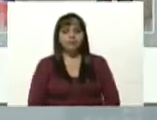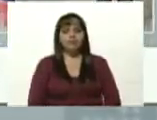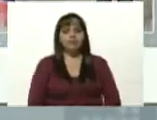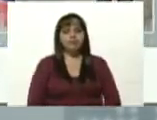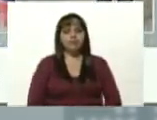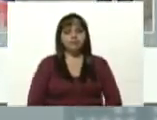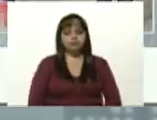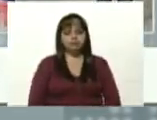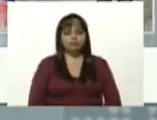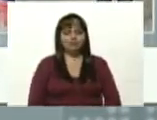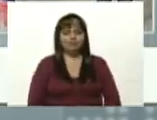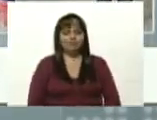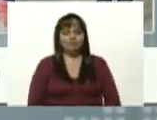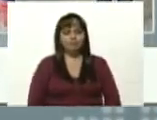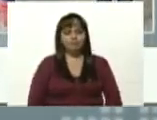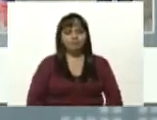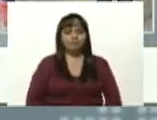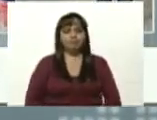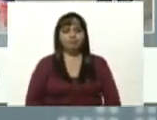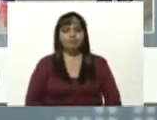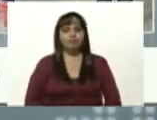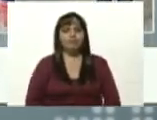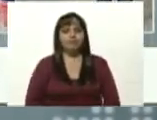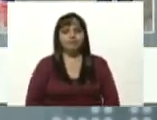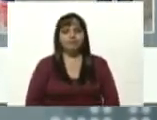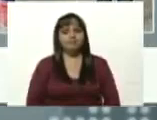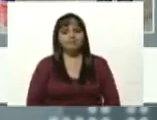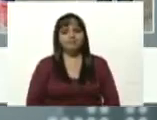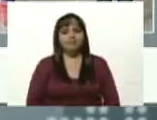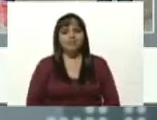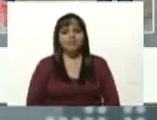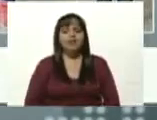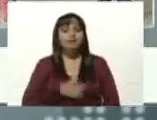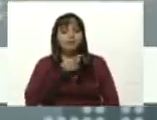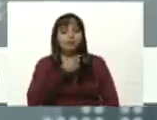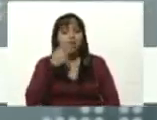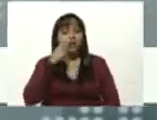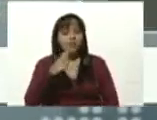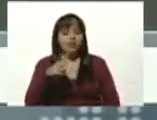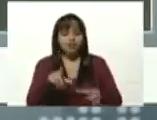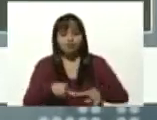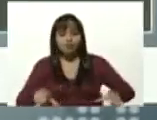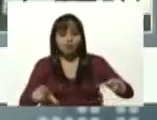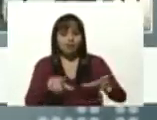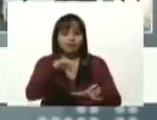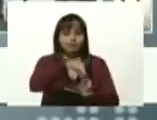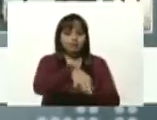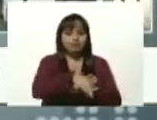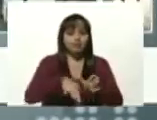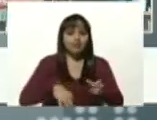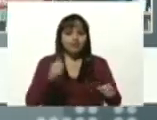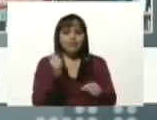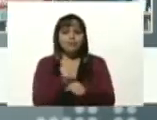Bueno, me hubiera gustado ver las áreas cultivadas, las áreas de trabajo.